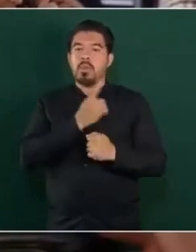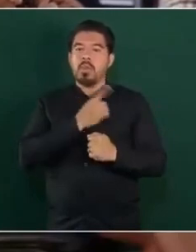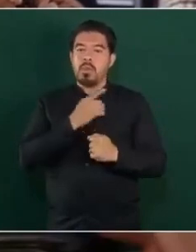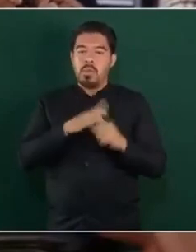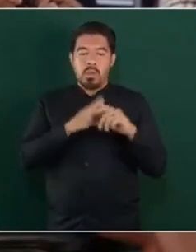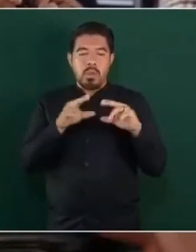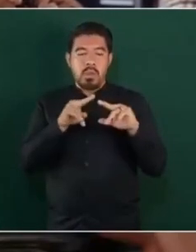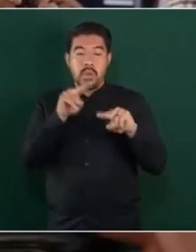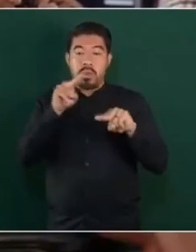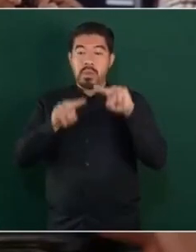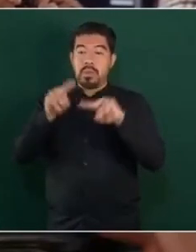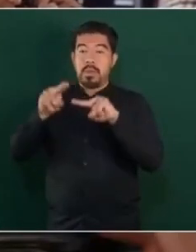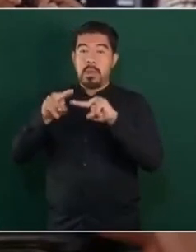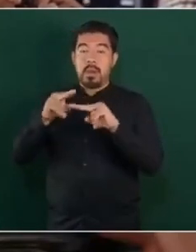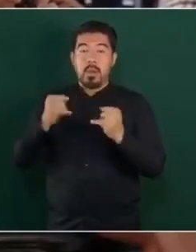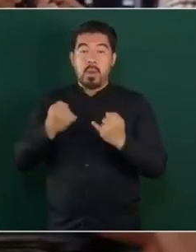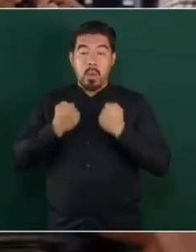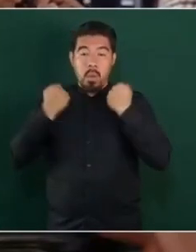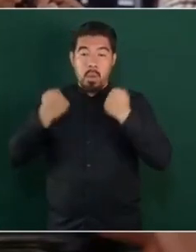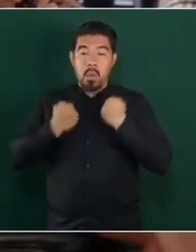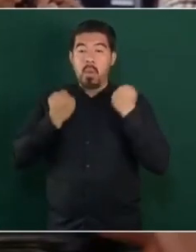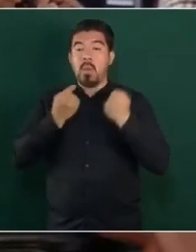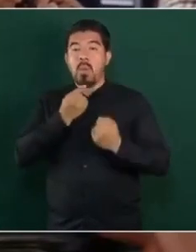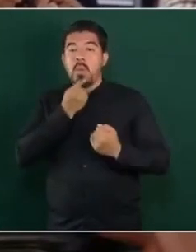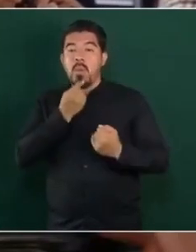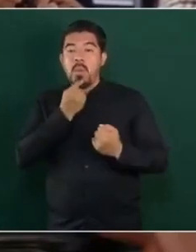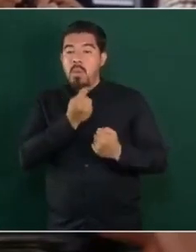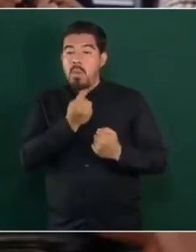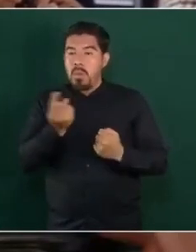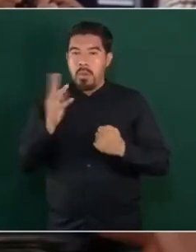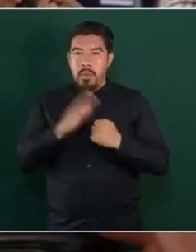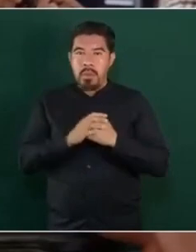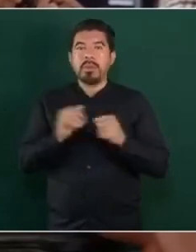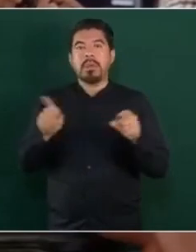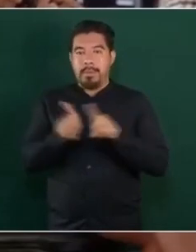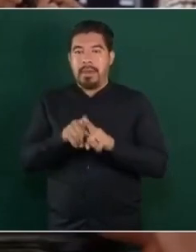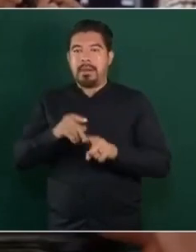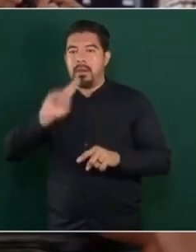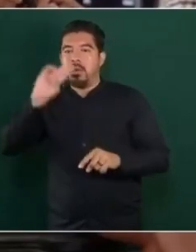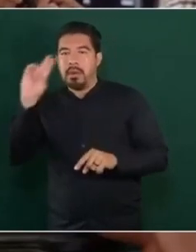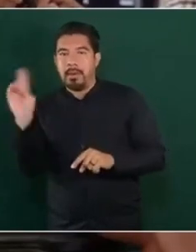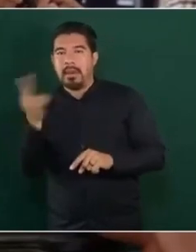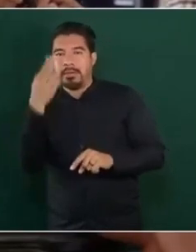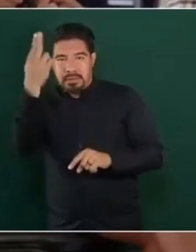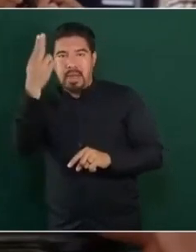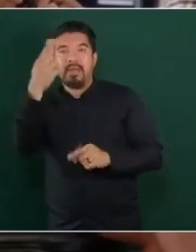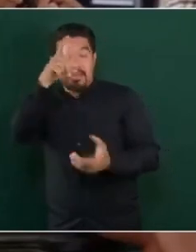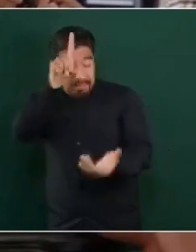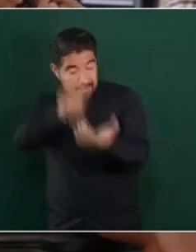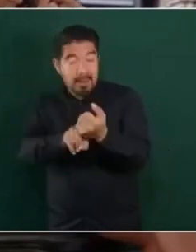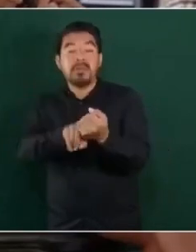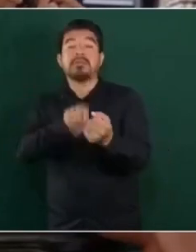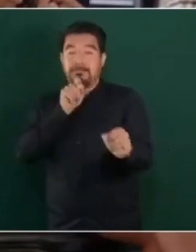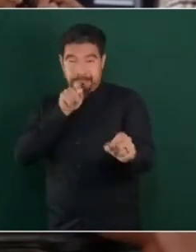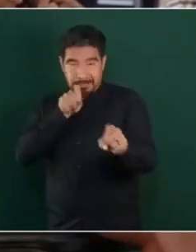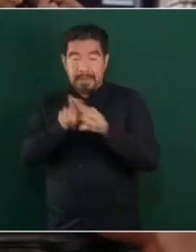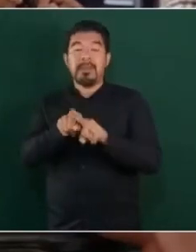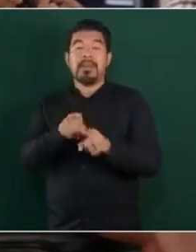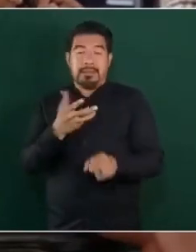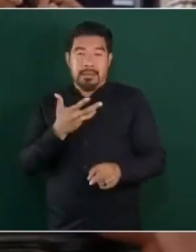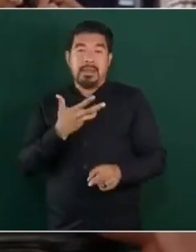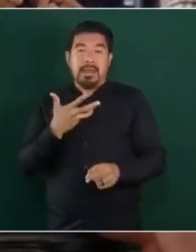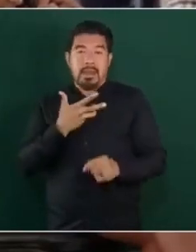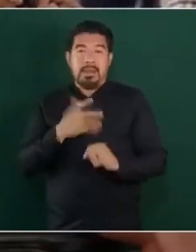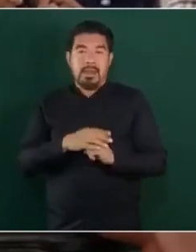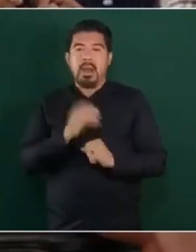nivel de los niños, adolescentes. Llega el caso de los universitarios, por ejemplo, en este caso ha habido universidades donde no